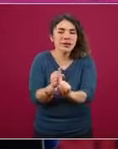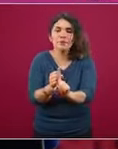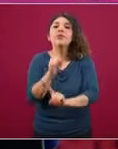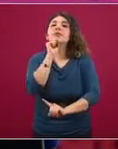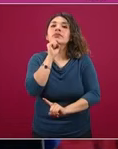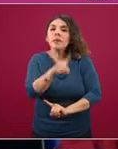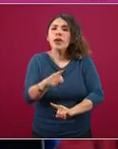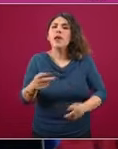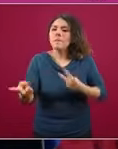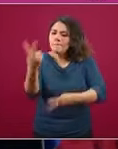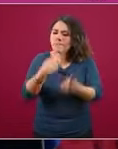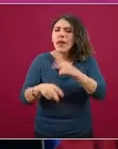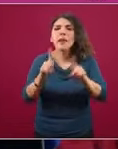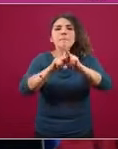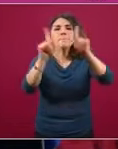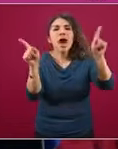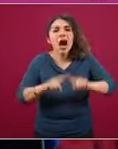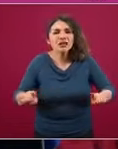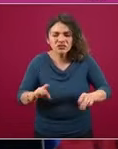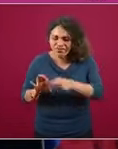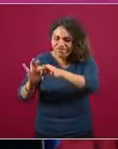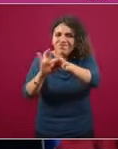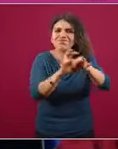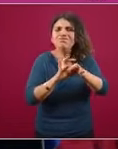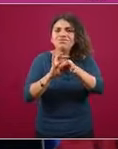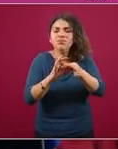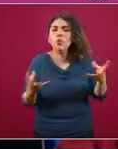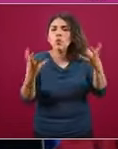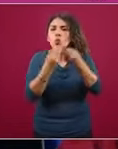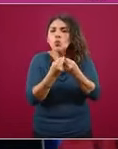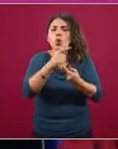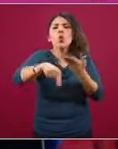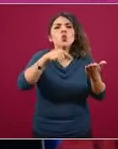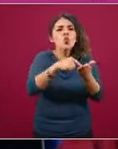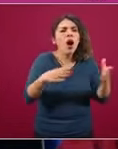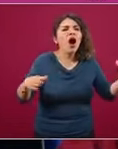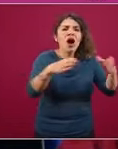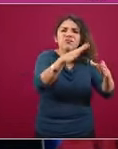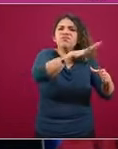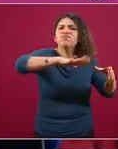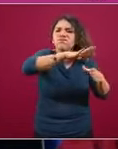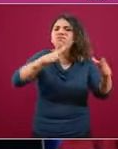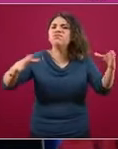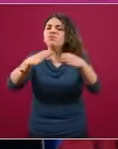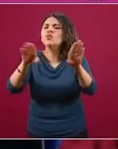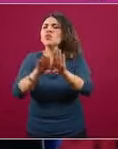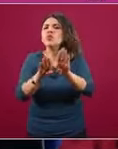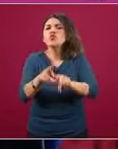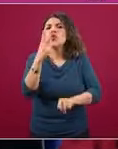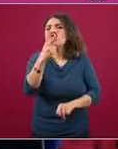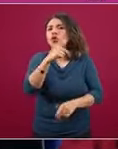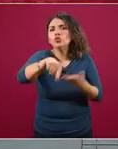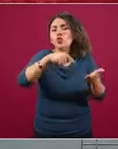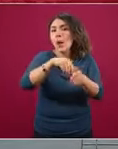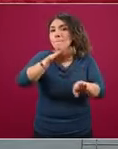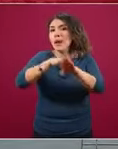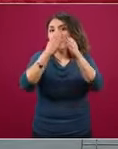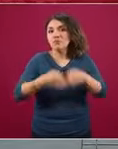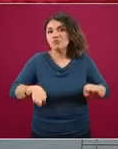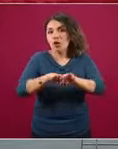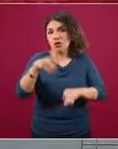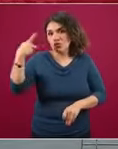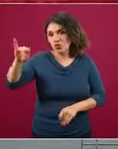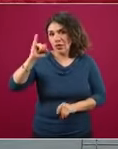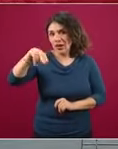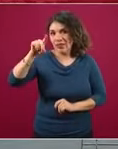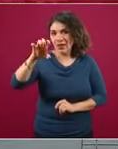construir la paz, la cohesión social en comunidades, que son como las dos grandes áreas del instituto.